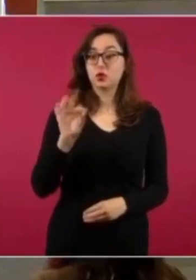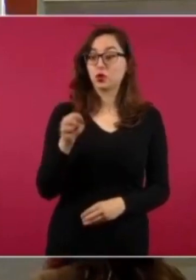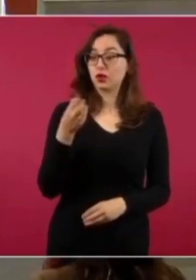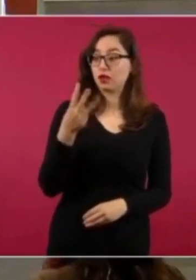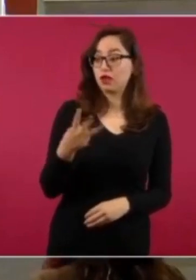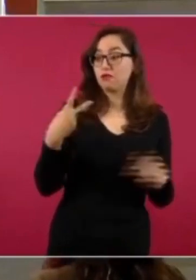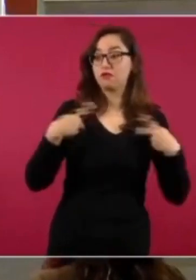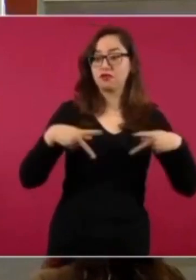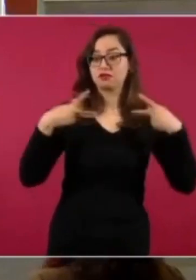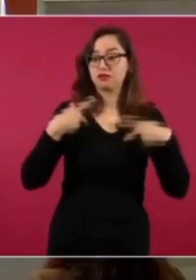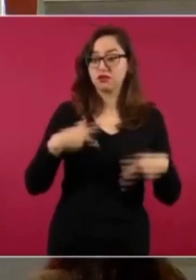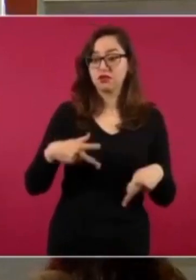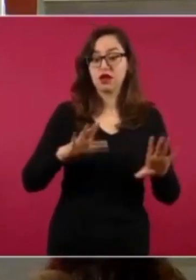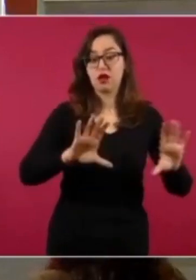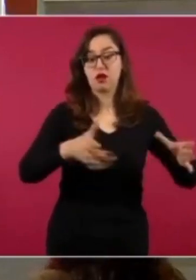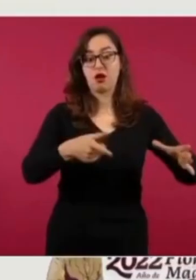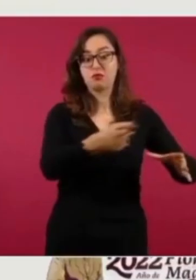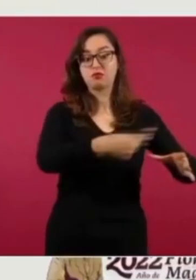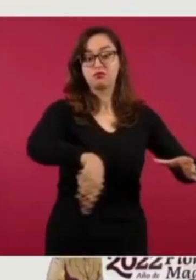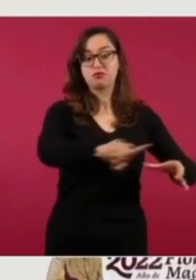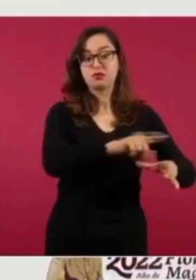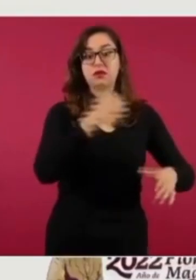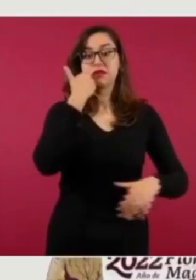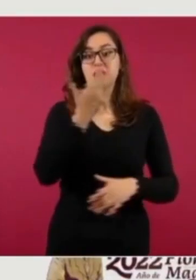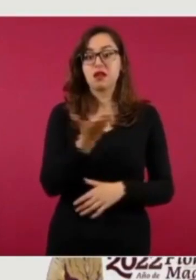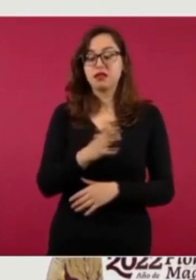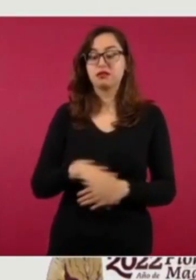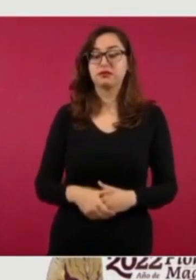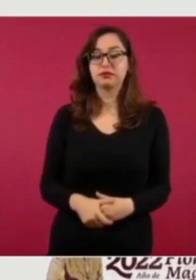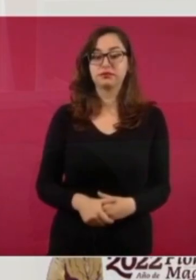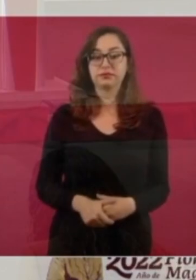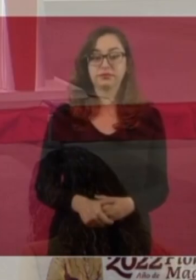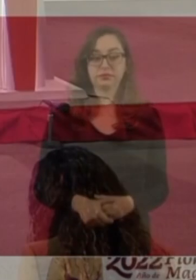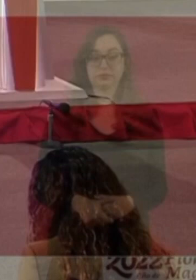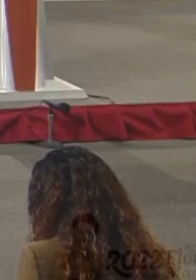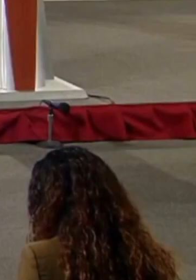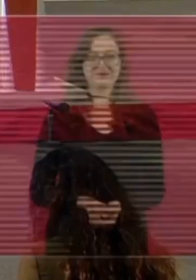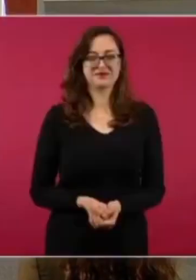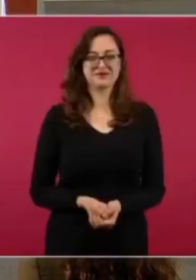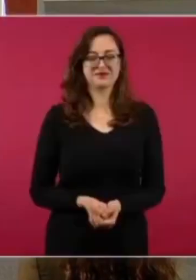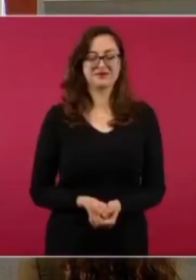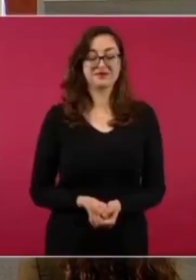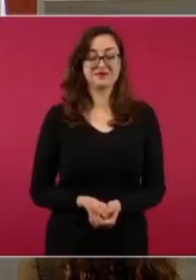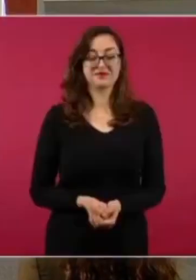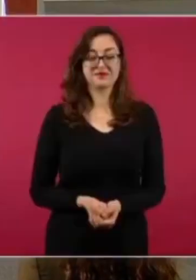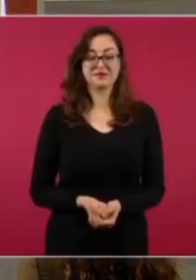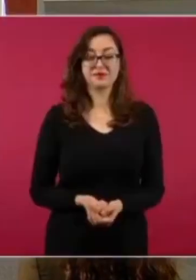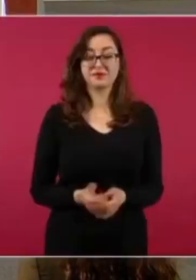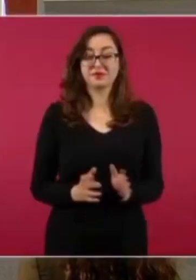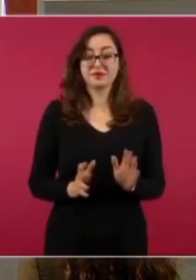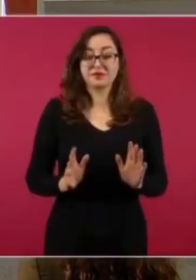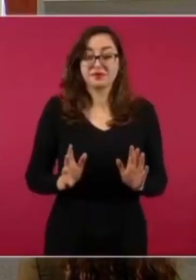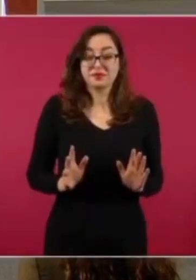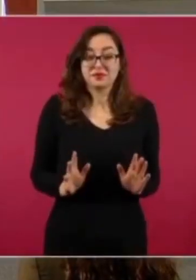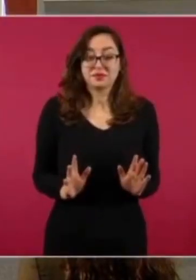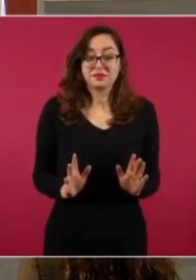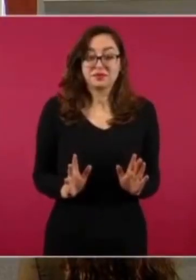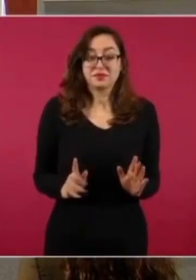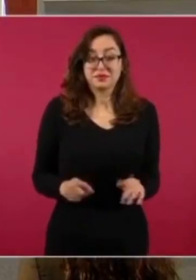sociales, algunos de los mencionados en la lista reaccionaron al destape de López Obrador. Algunos de ustedes dieron información.